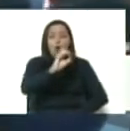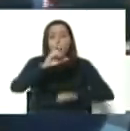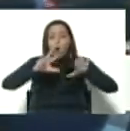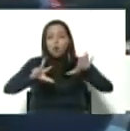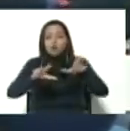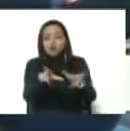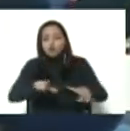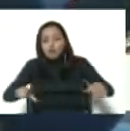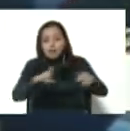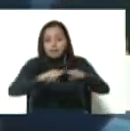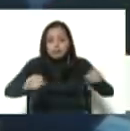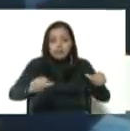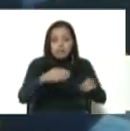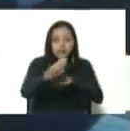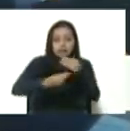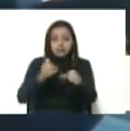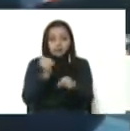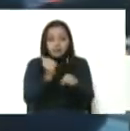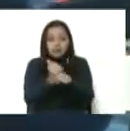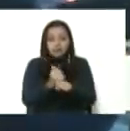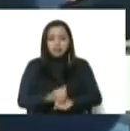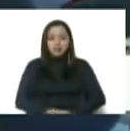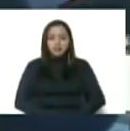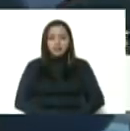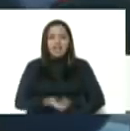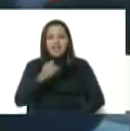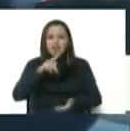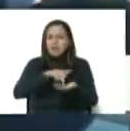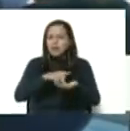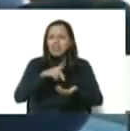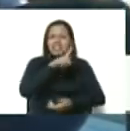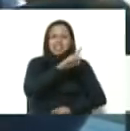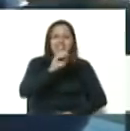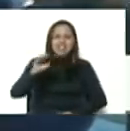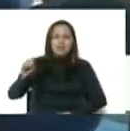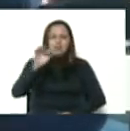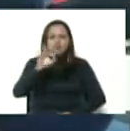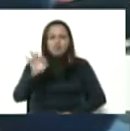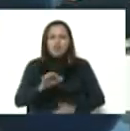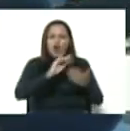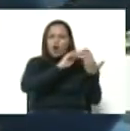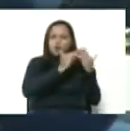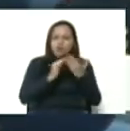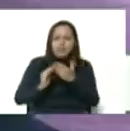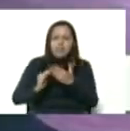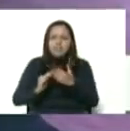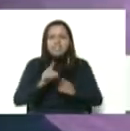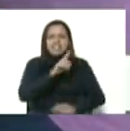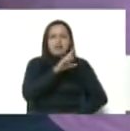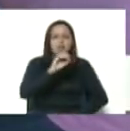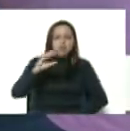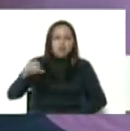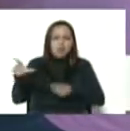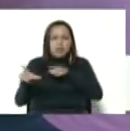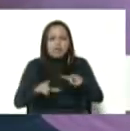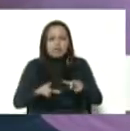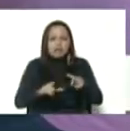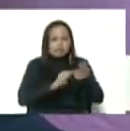productivos, somos una parroquia 100% comunera y 100% cartografiada.